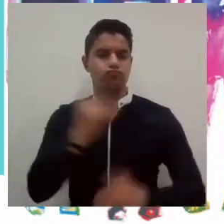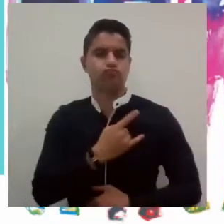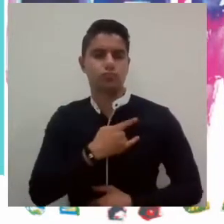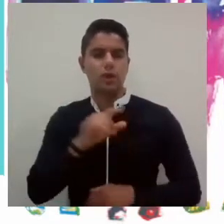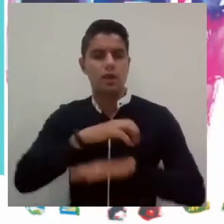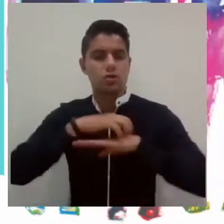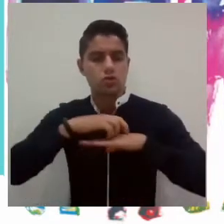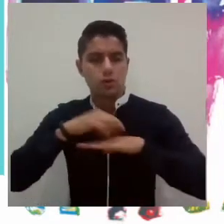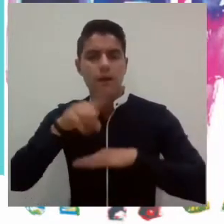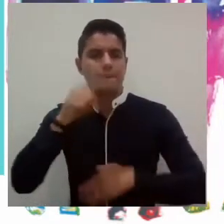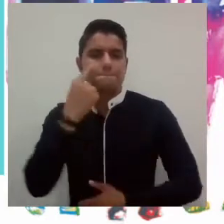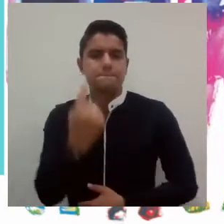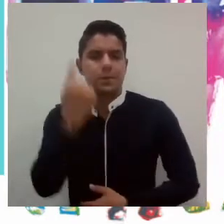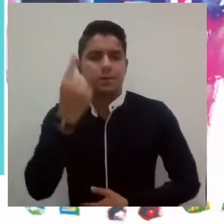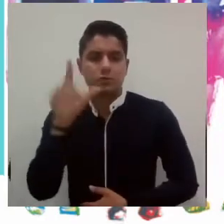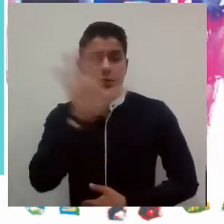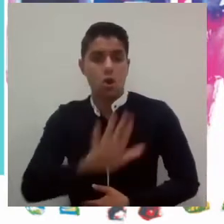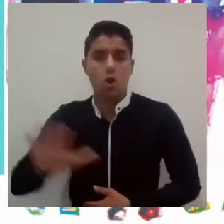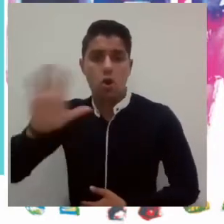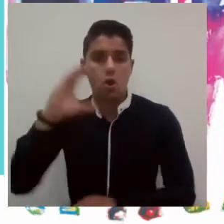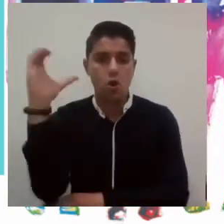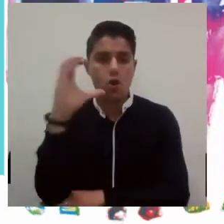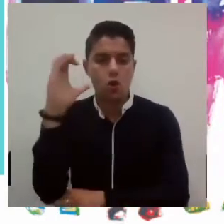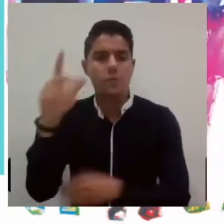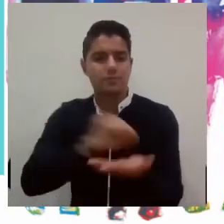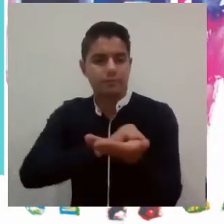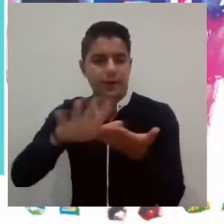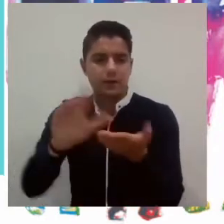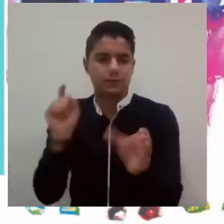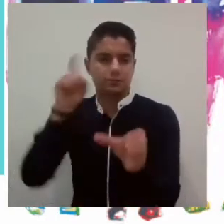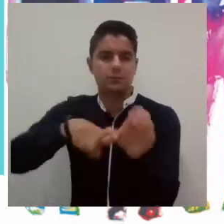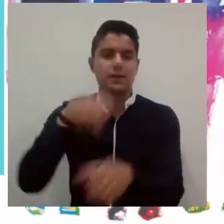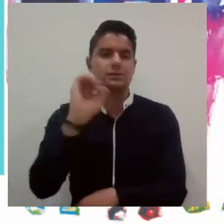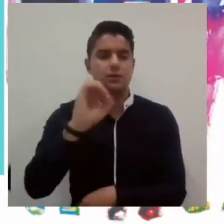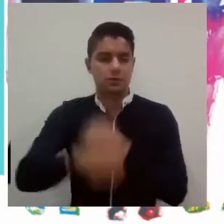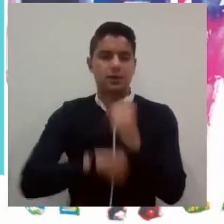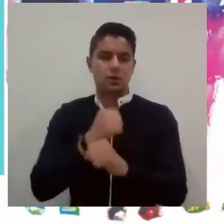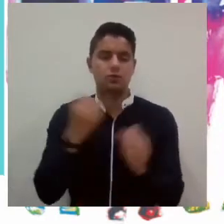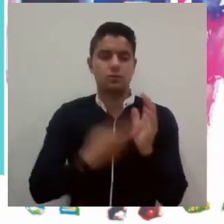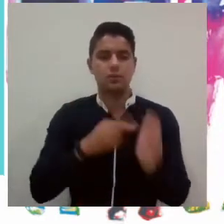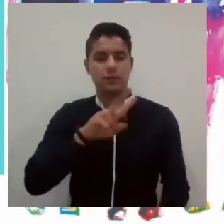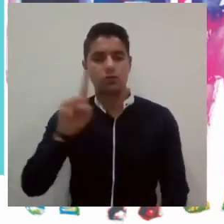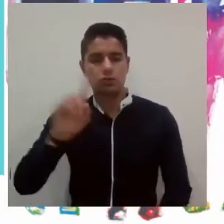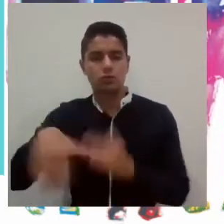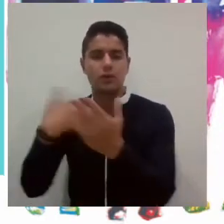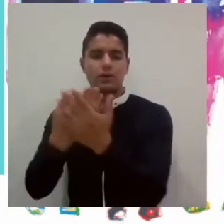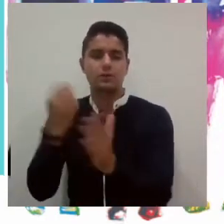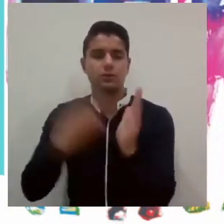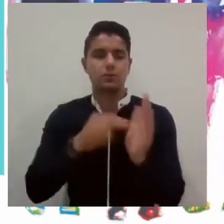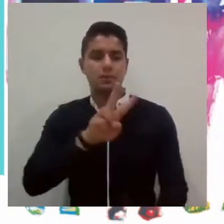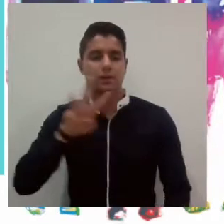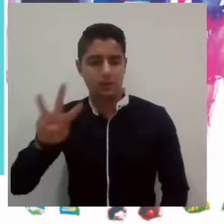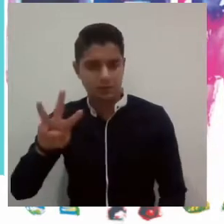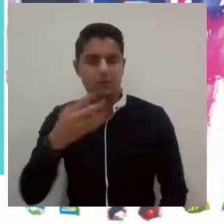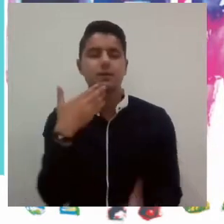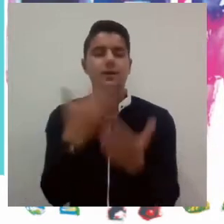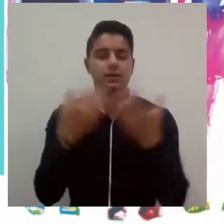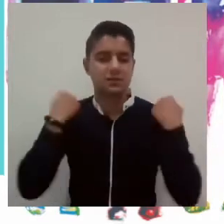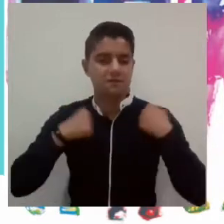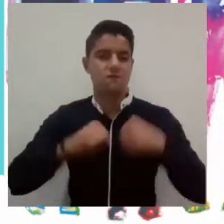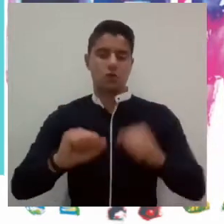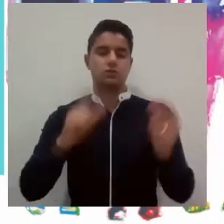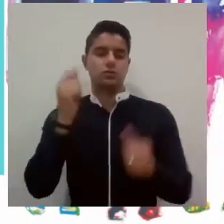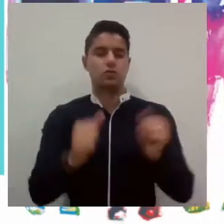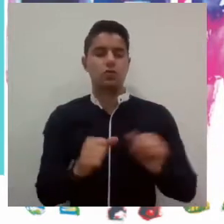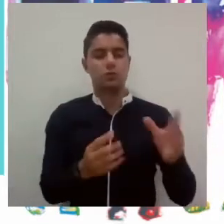los primeros en el país en beneficiarse de la gratuidad o matrícula cero del año 2021 a 2023, gracias